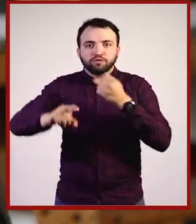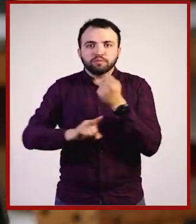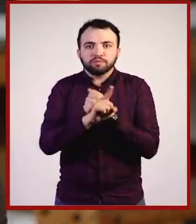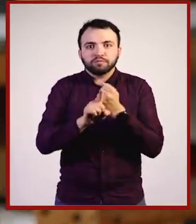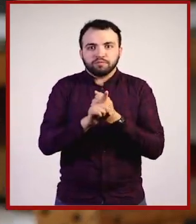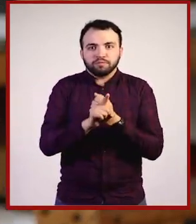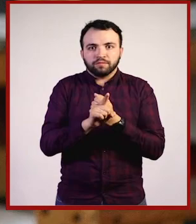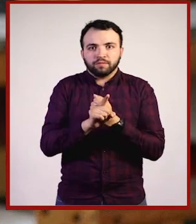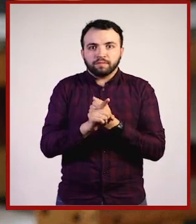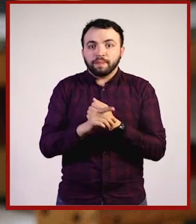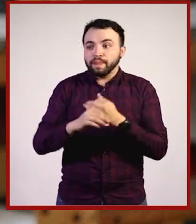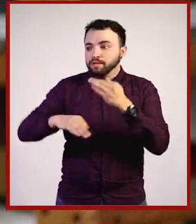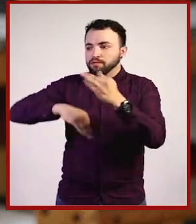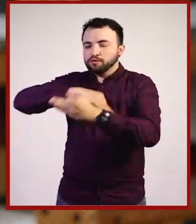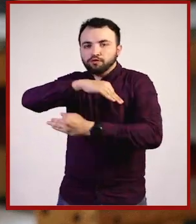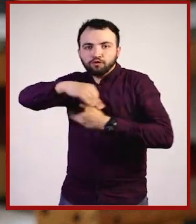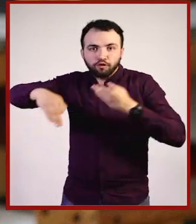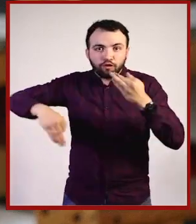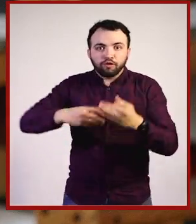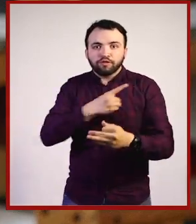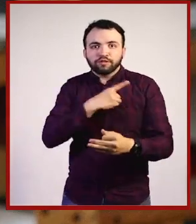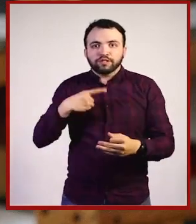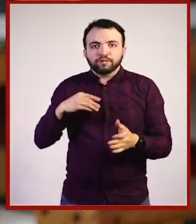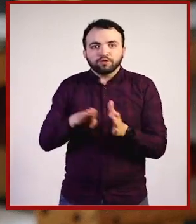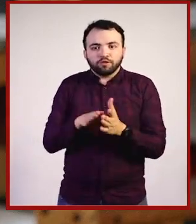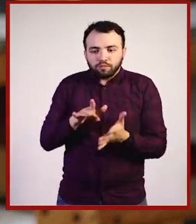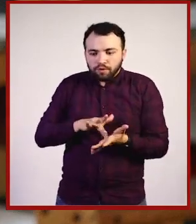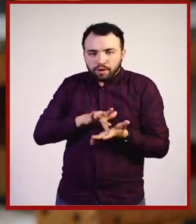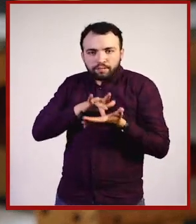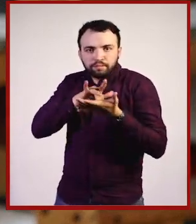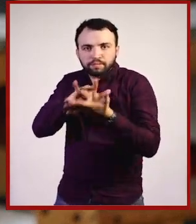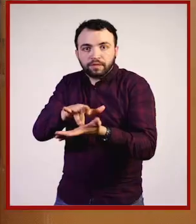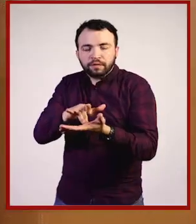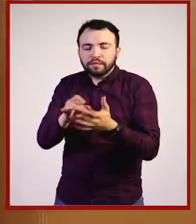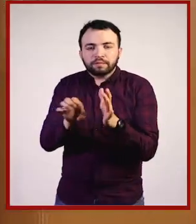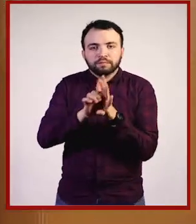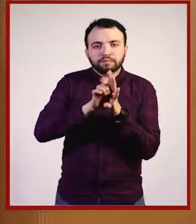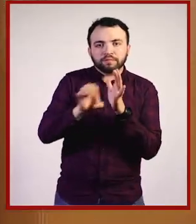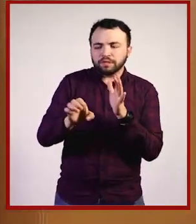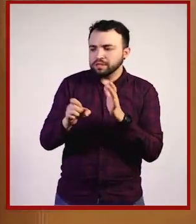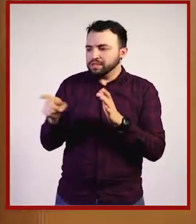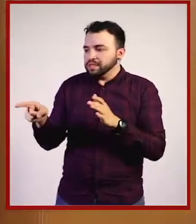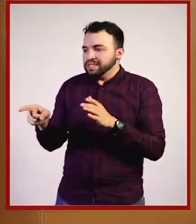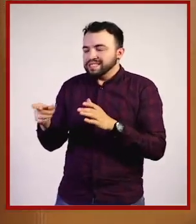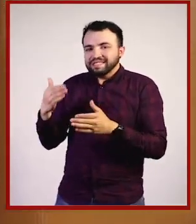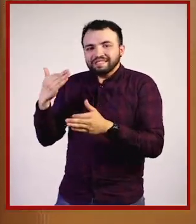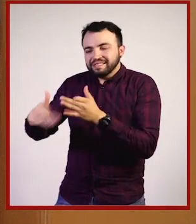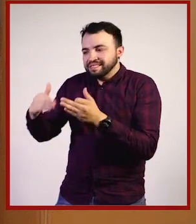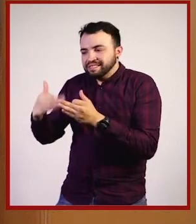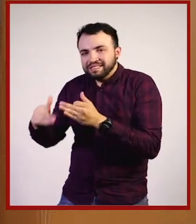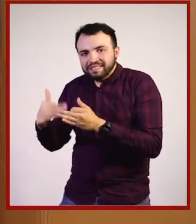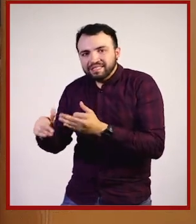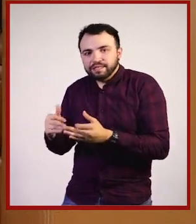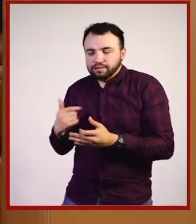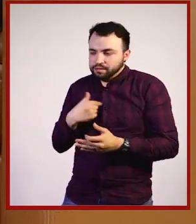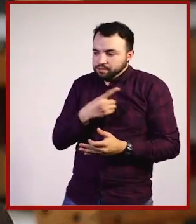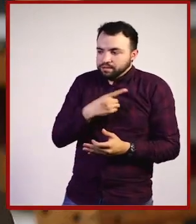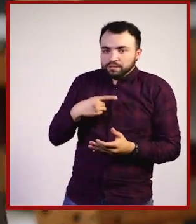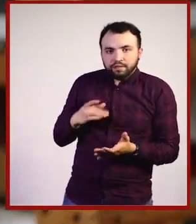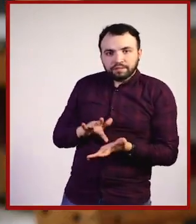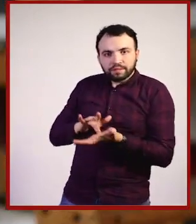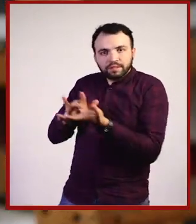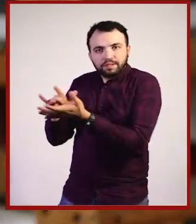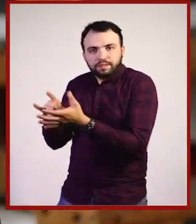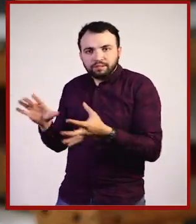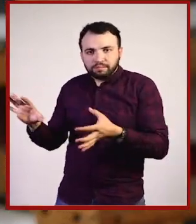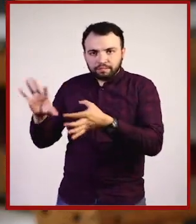entre todos debemos ayudar a que los que están más rezagados, más atrasados, se unan